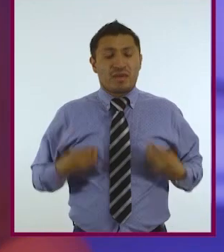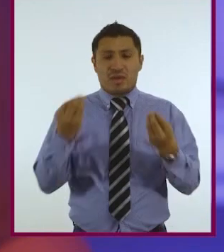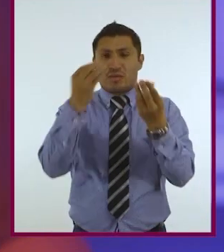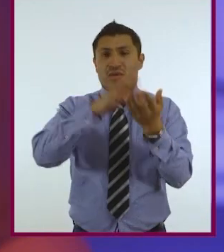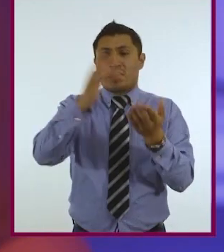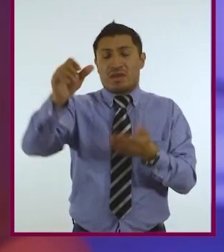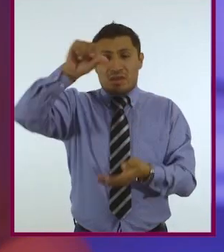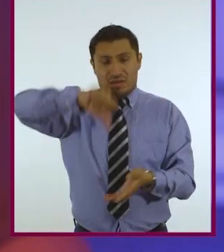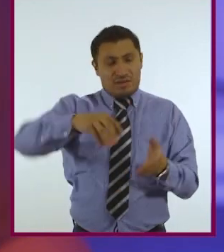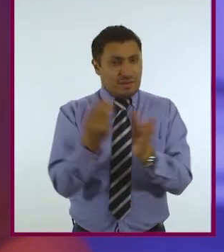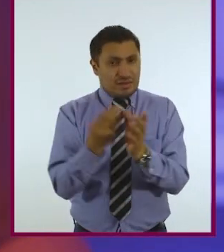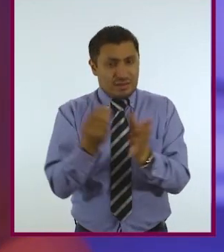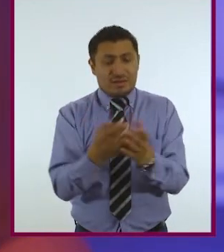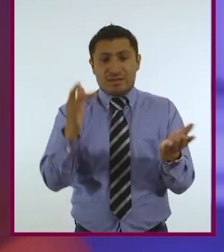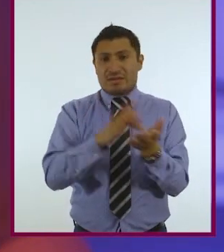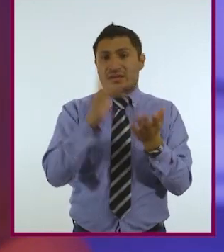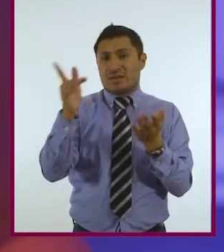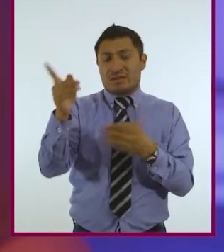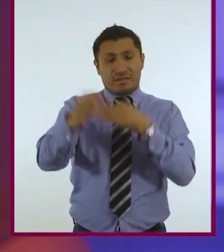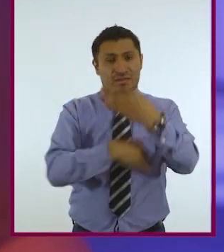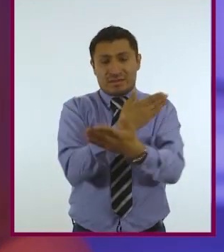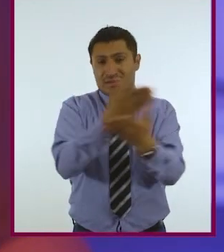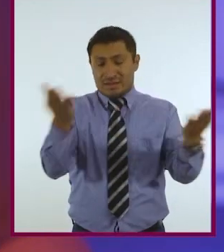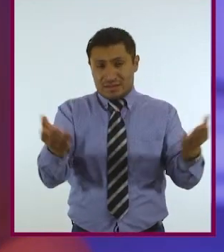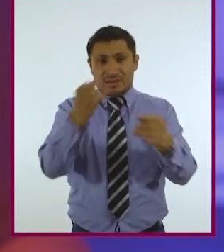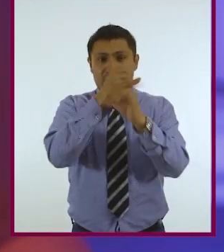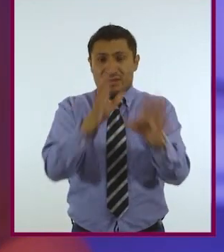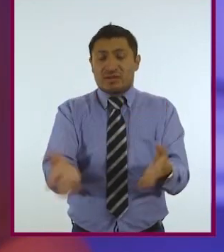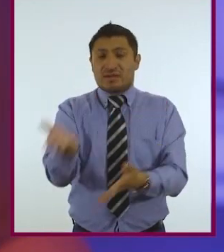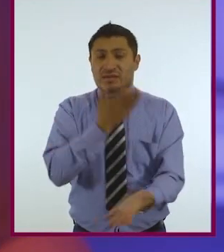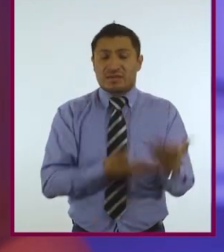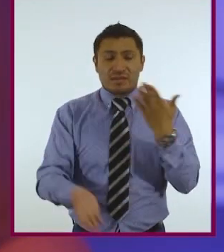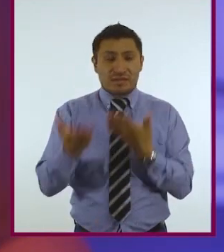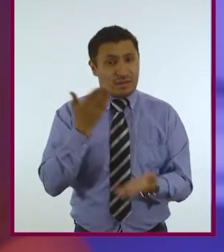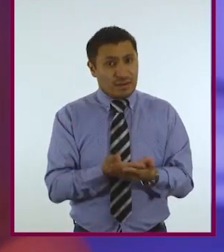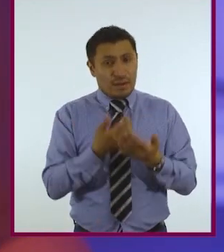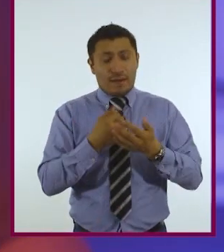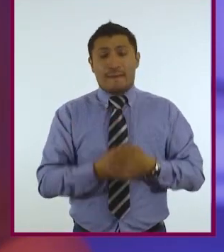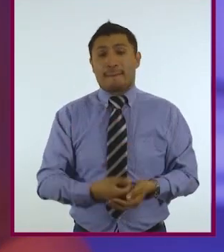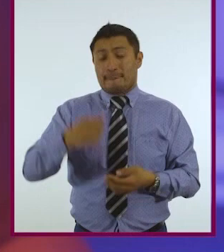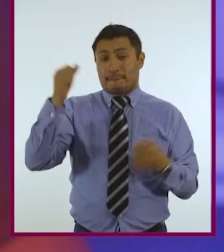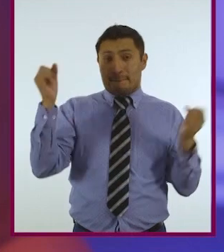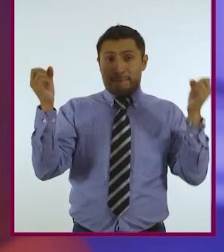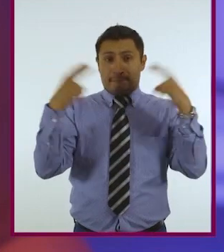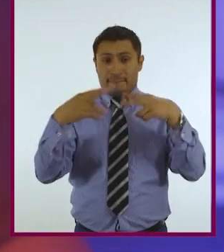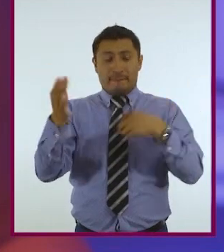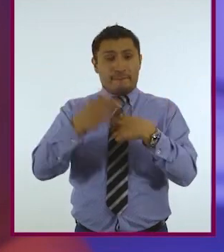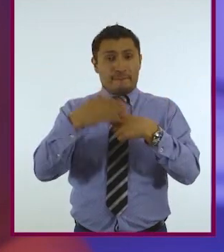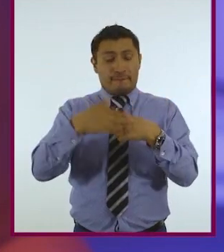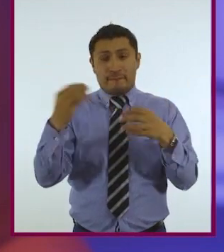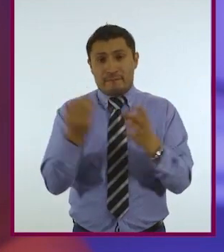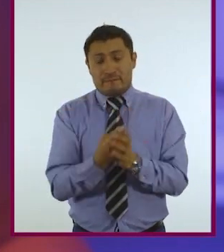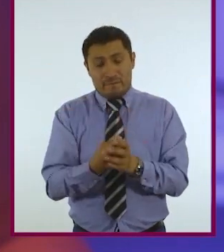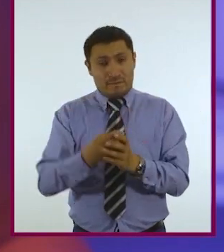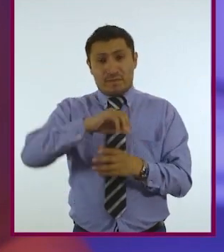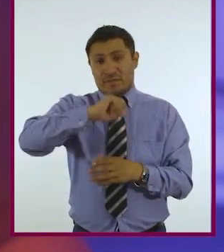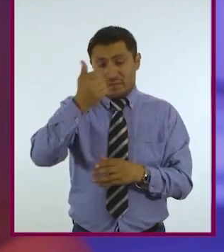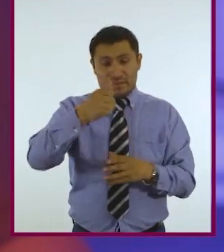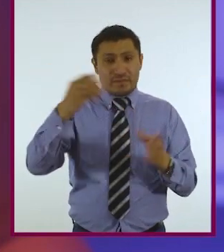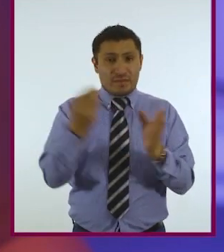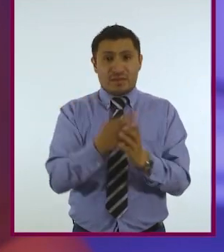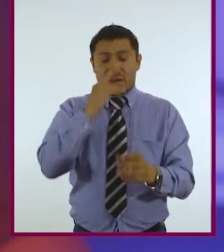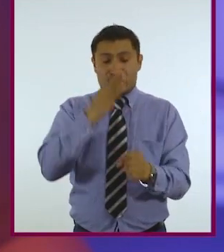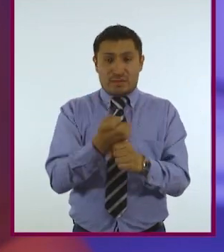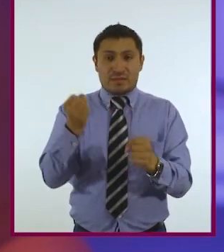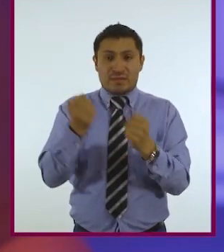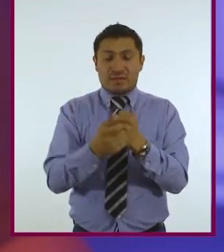gracias por habernos acompañado. Gracias Donovan por toda la información que nos trajiste el día de hoy. Y los esperamos próximamente en otro programa de